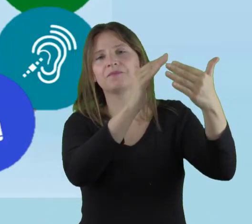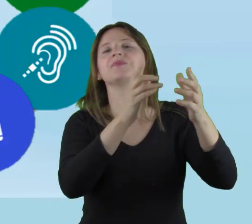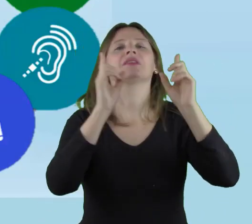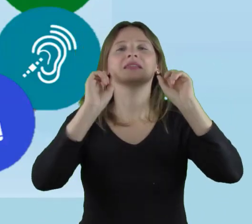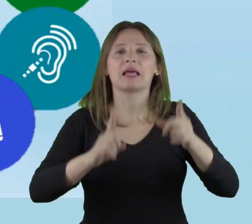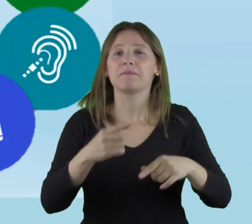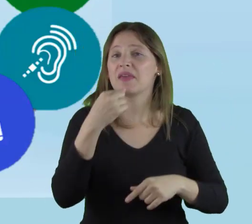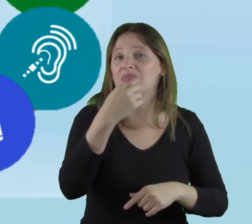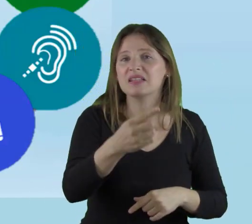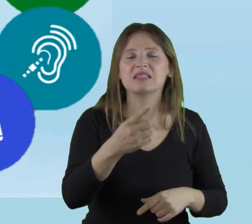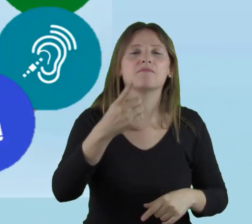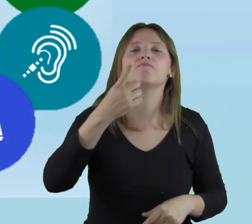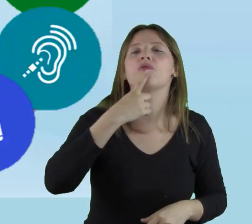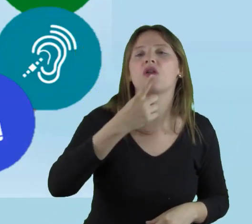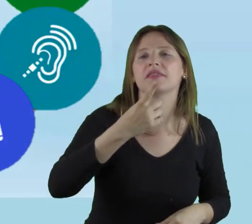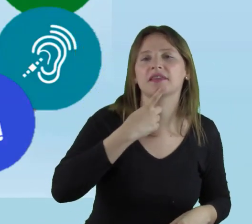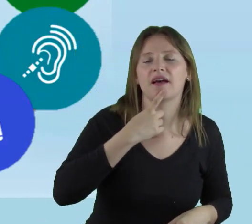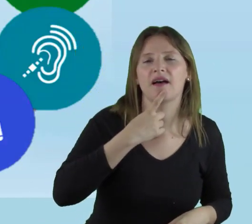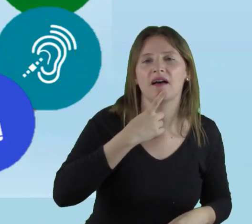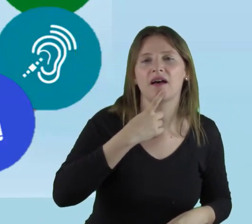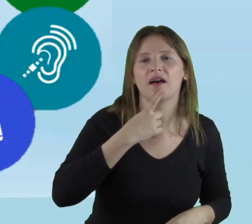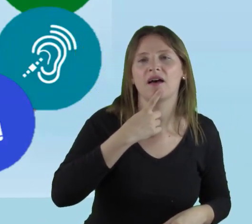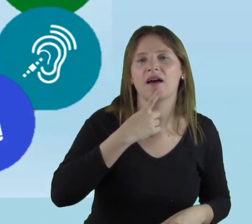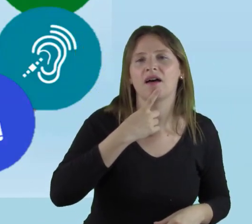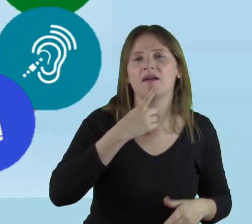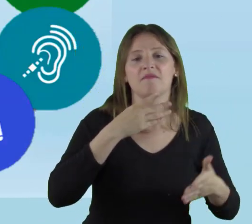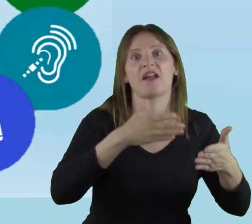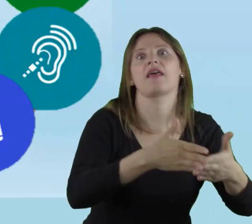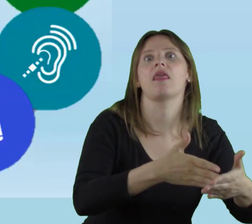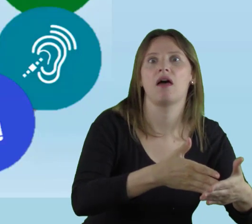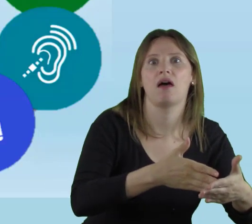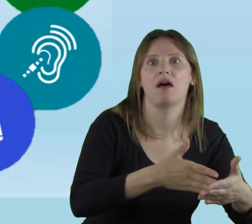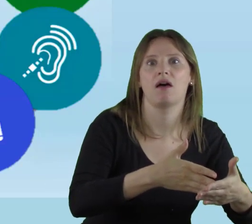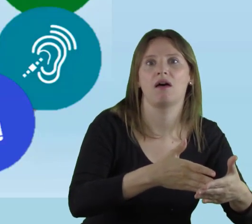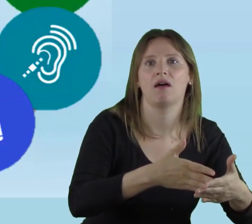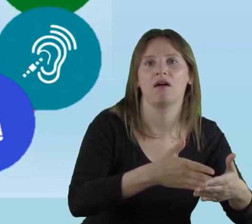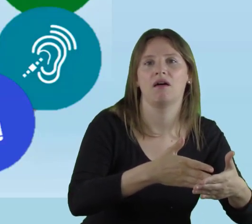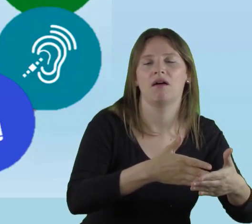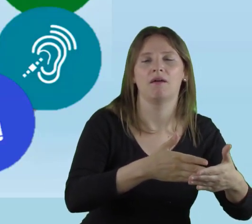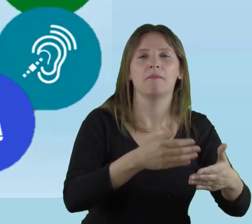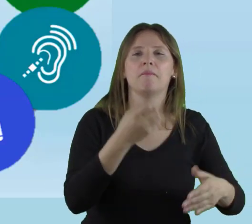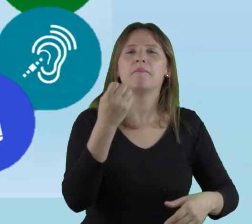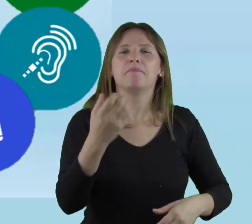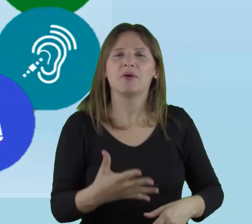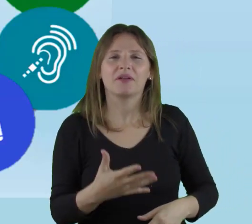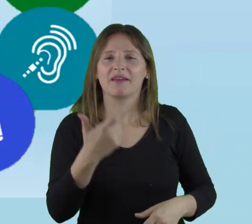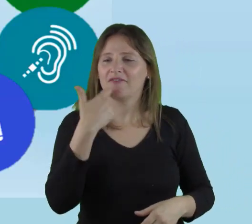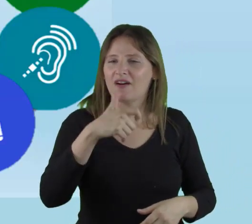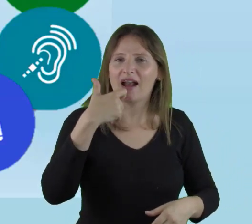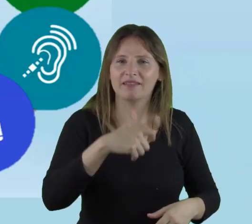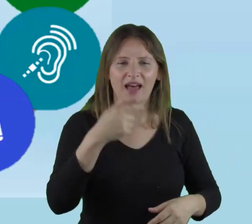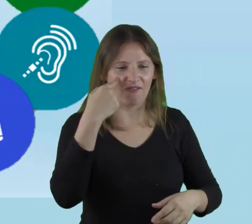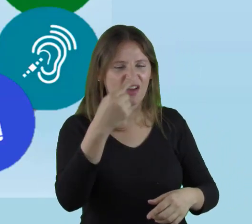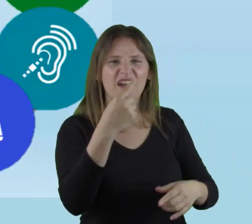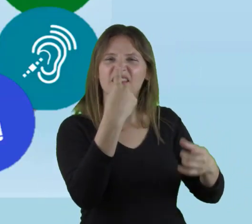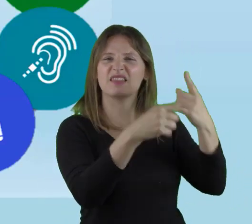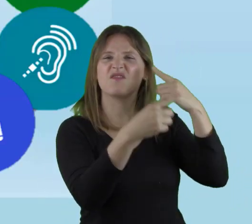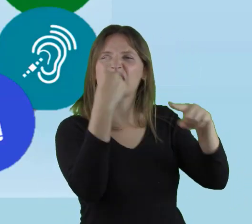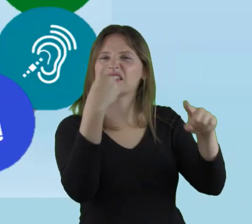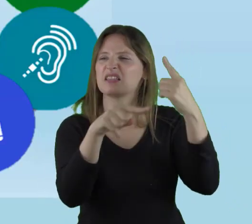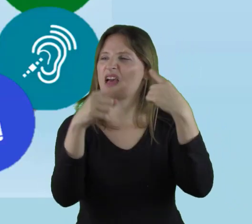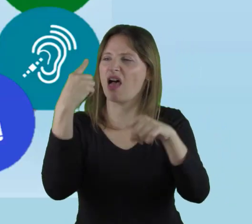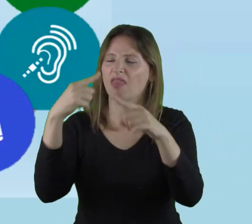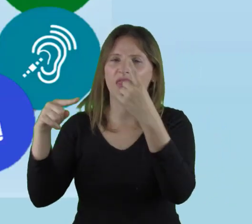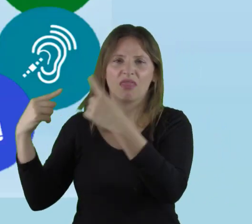También considera que las políticas son una barrera cuando no se considera a toda la diversidad.